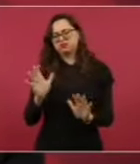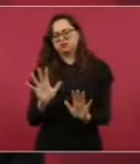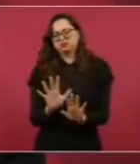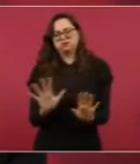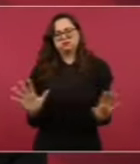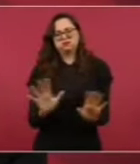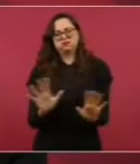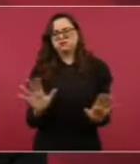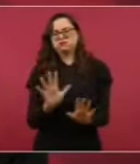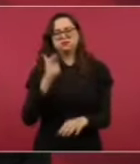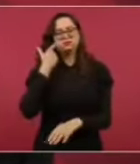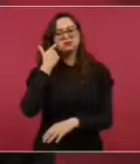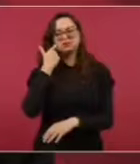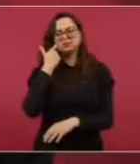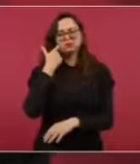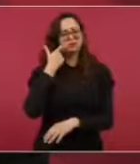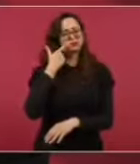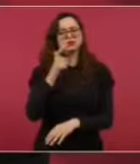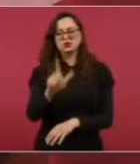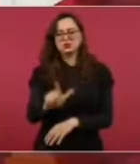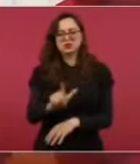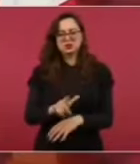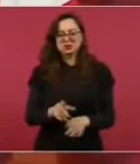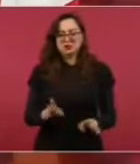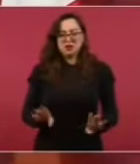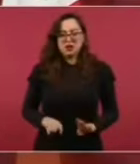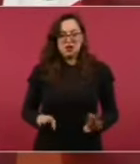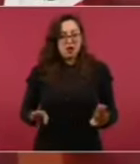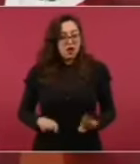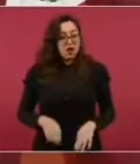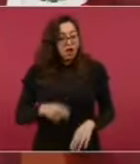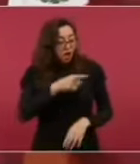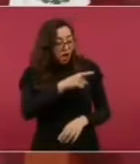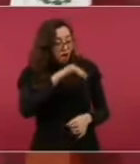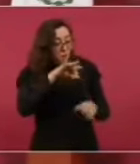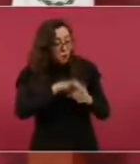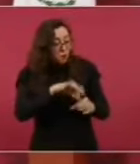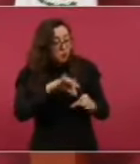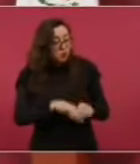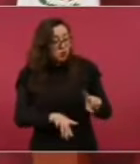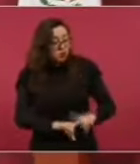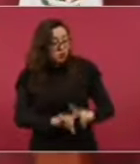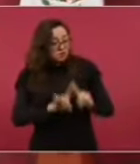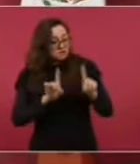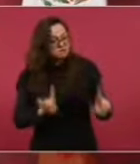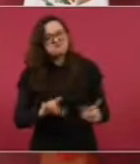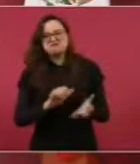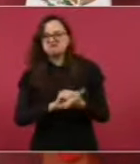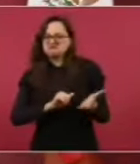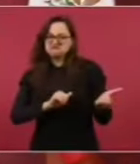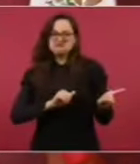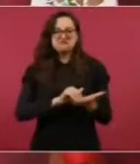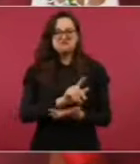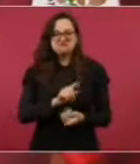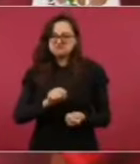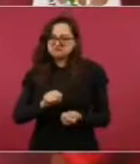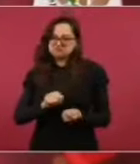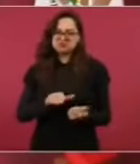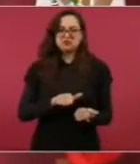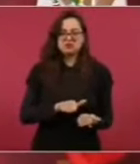de intolerancia para afianzar